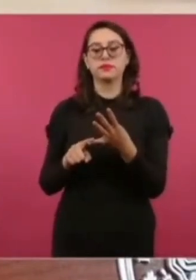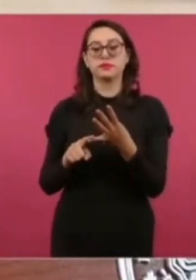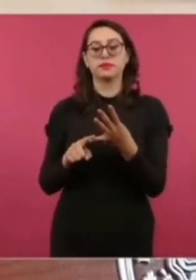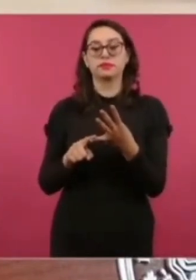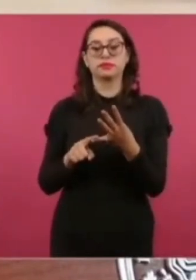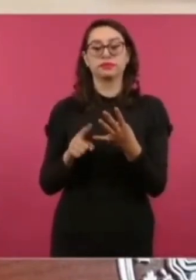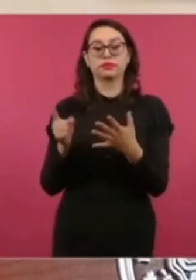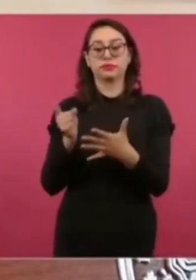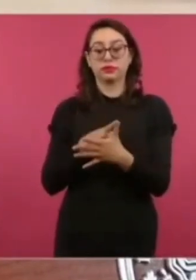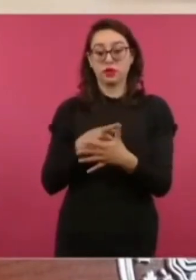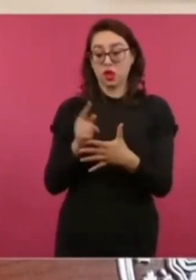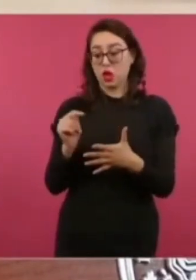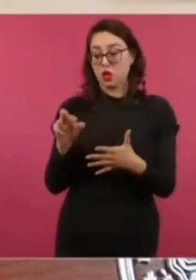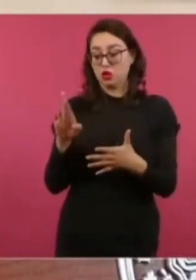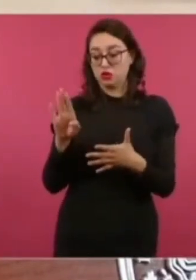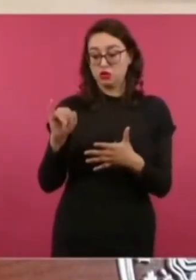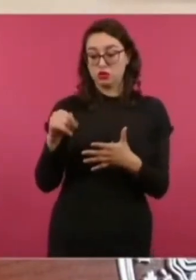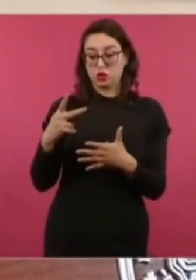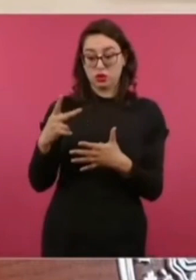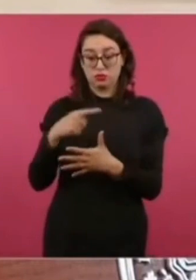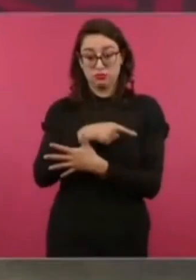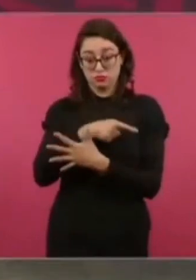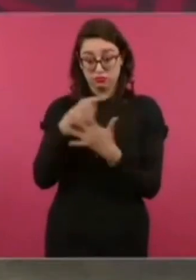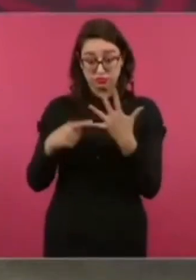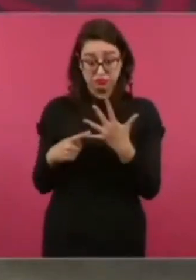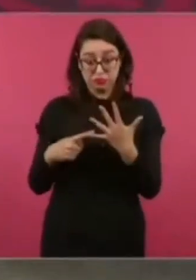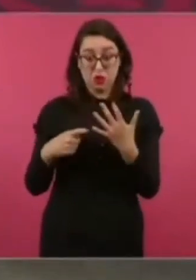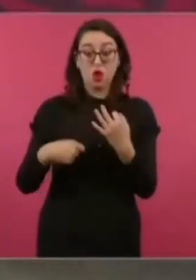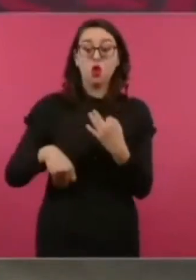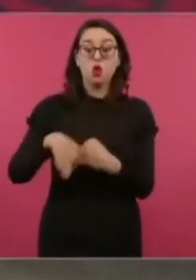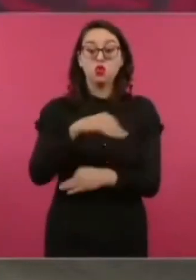el presidente Trump, todos,